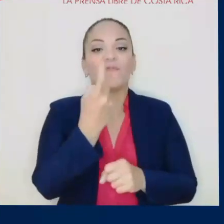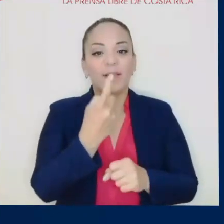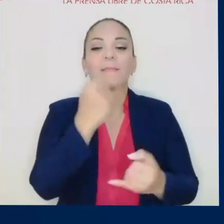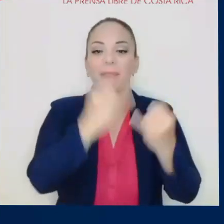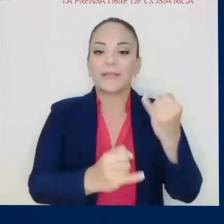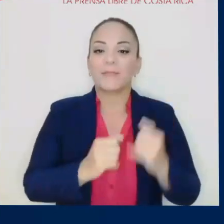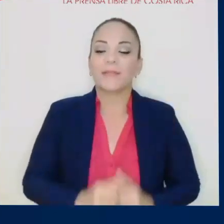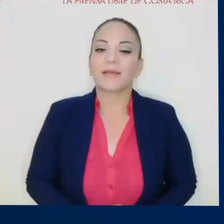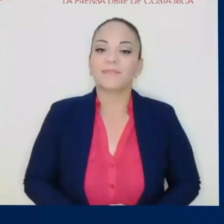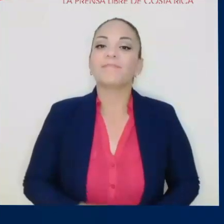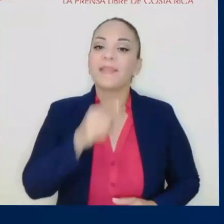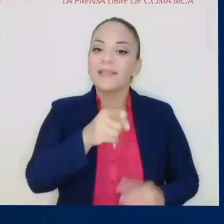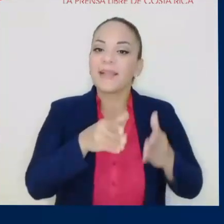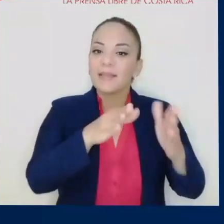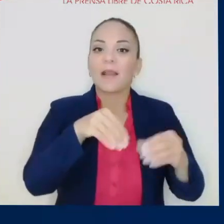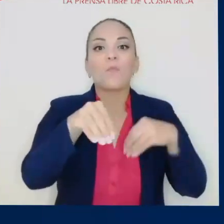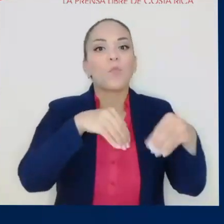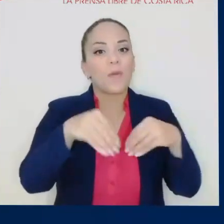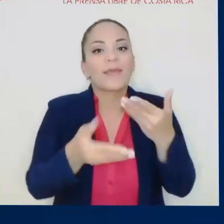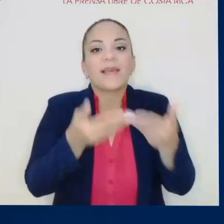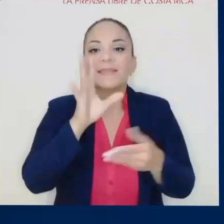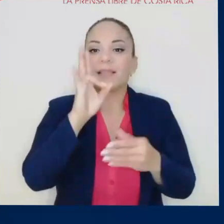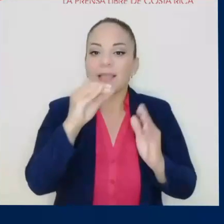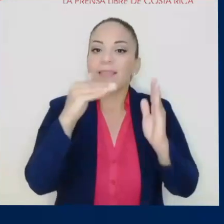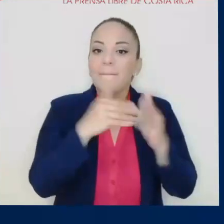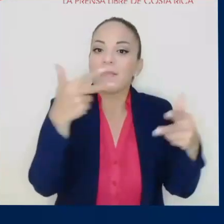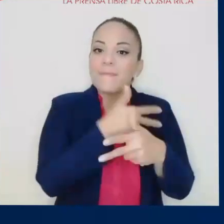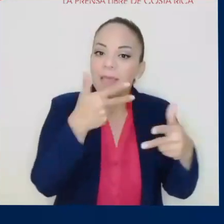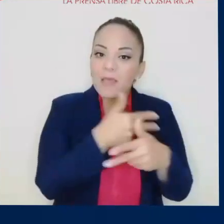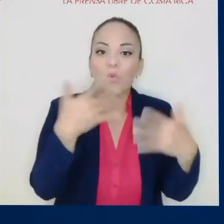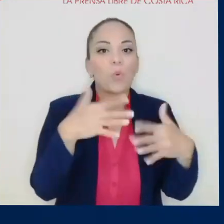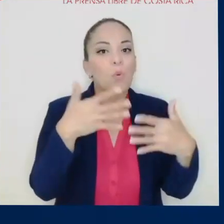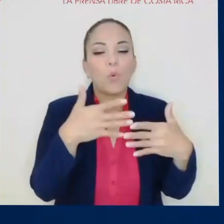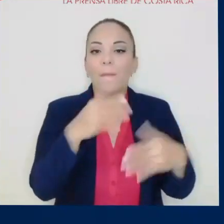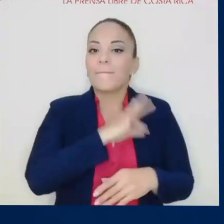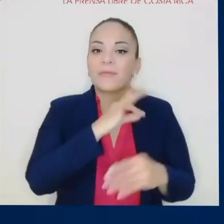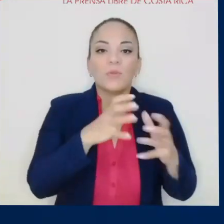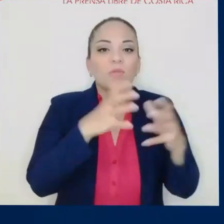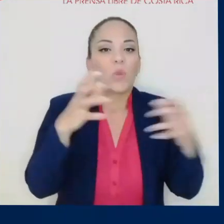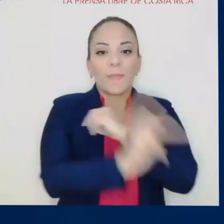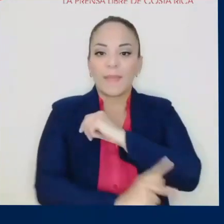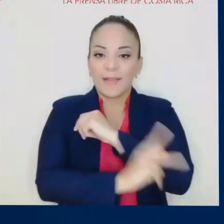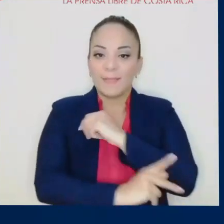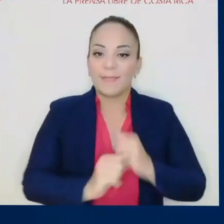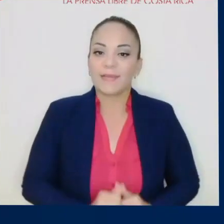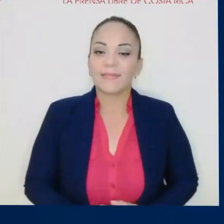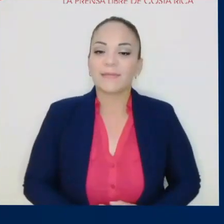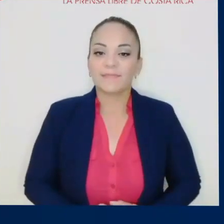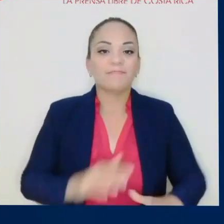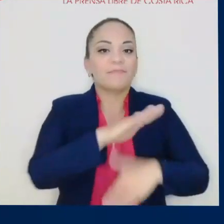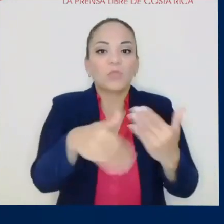obras que están haciendo falta. Esta carretera mueve casi 70 mil vehículos. Imagínese usted el impacto que tiene a nivel nacional